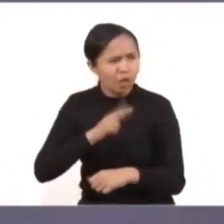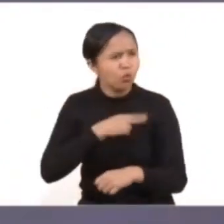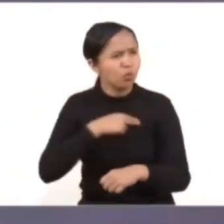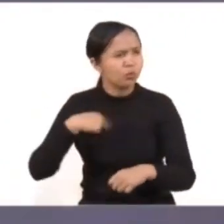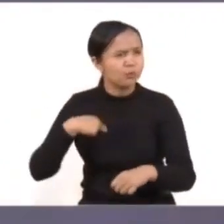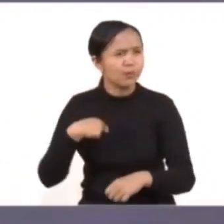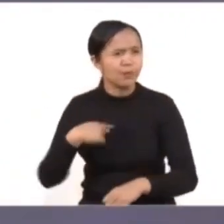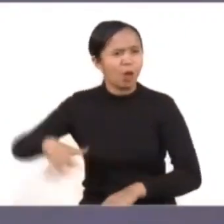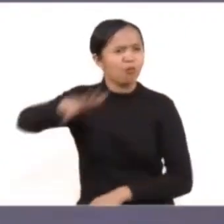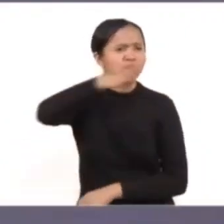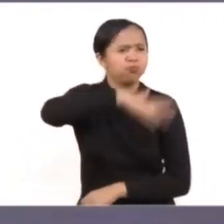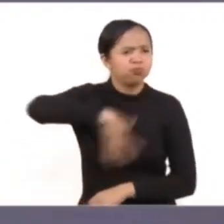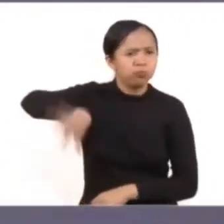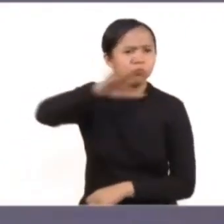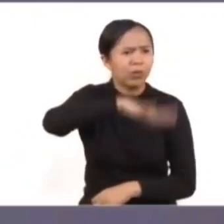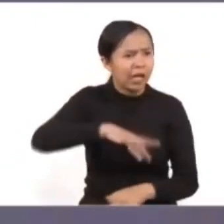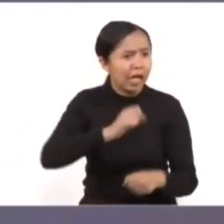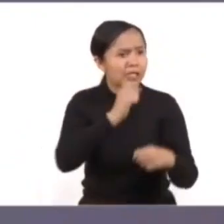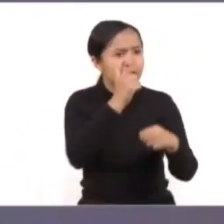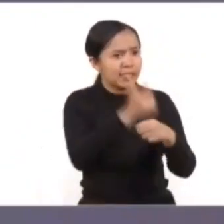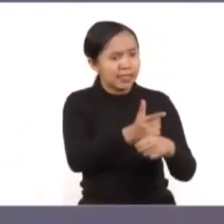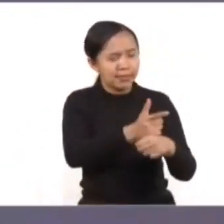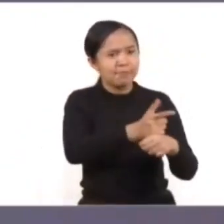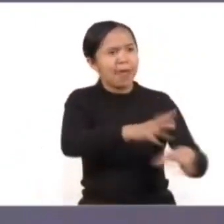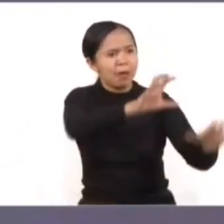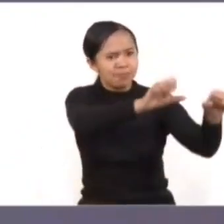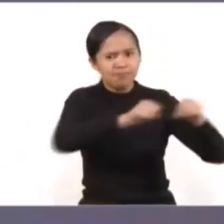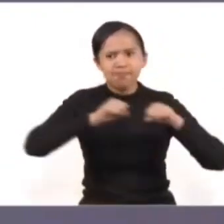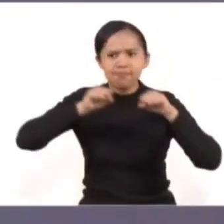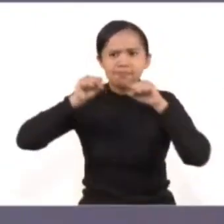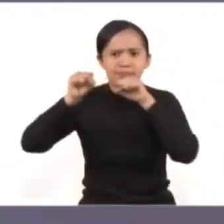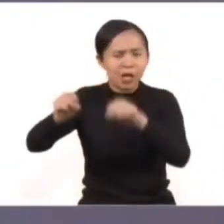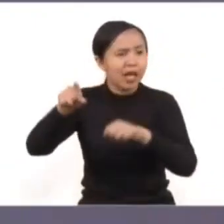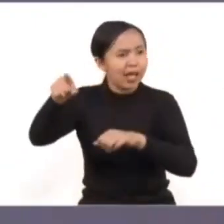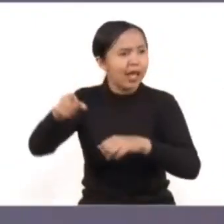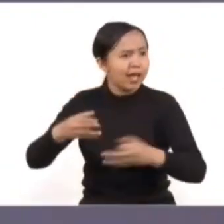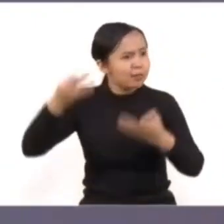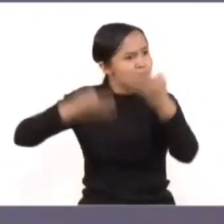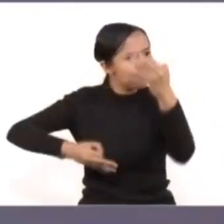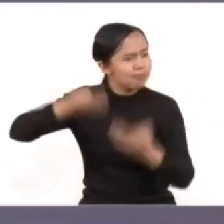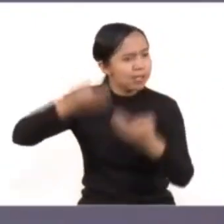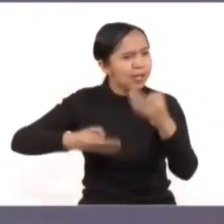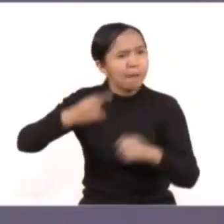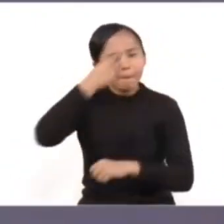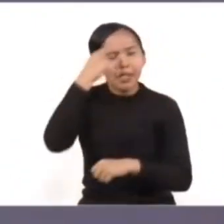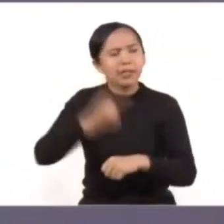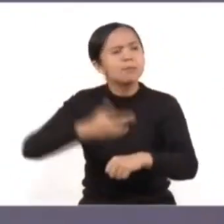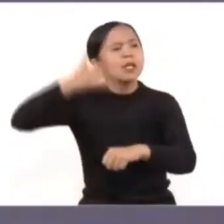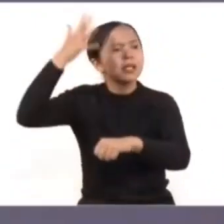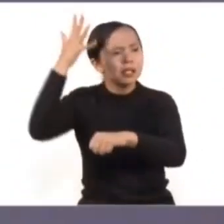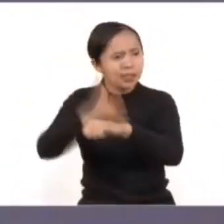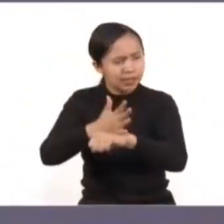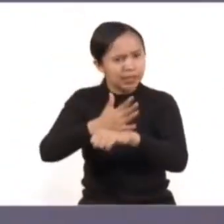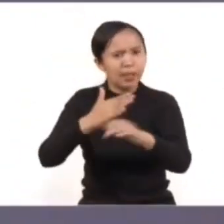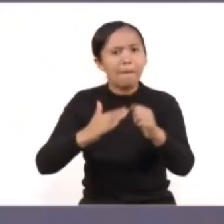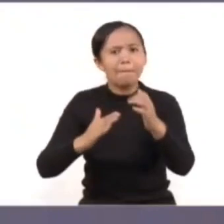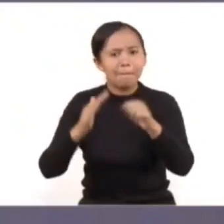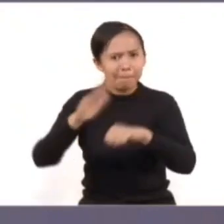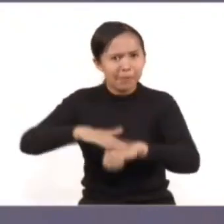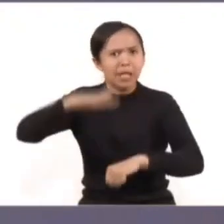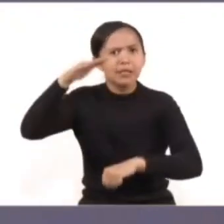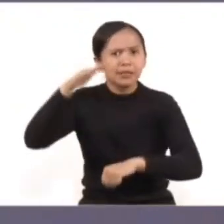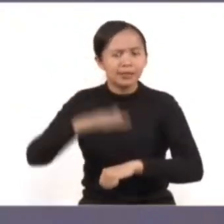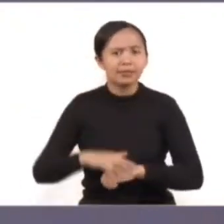detener y ante el juez presentaremos todas las pruebas para que se les aplique la pena máxima